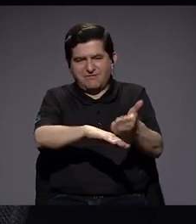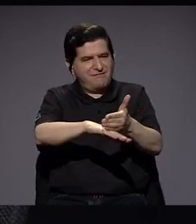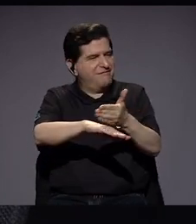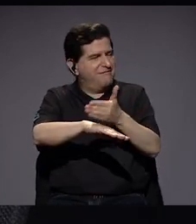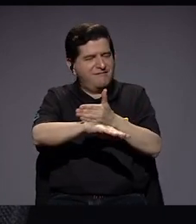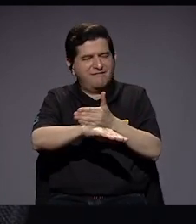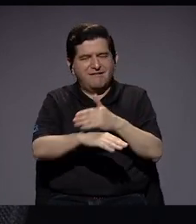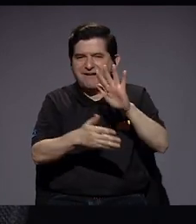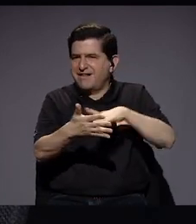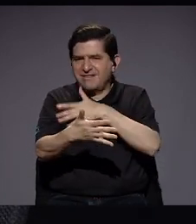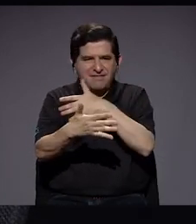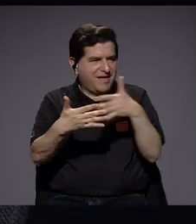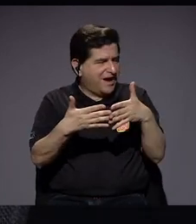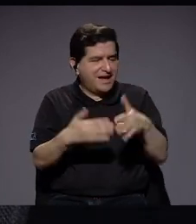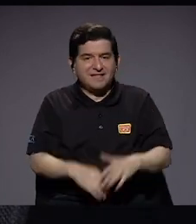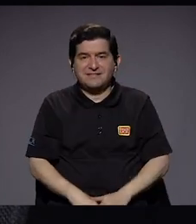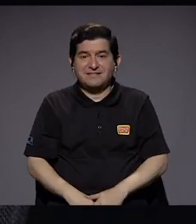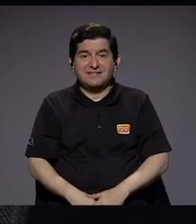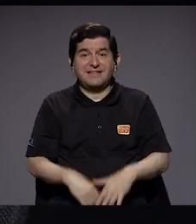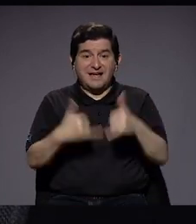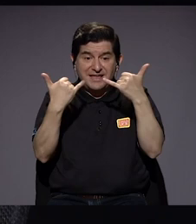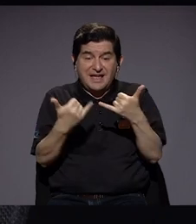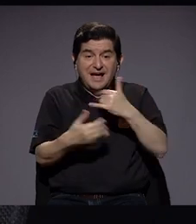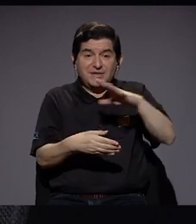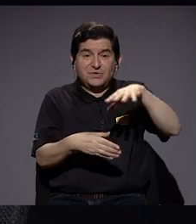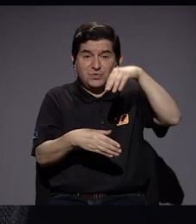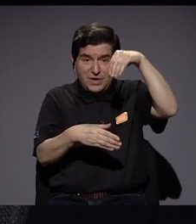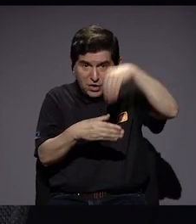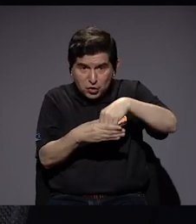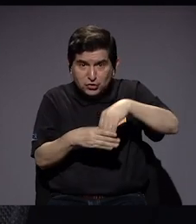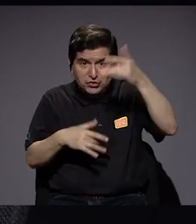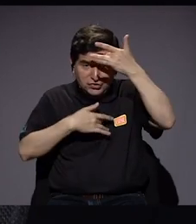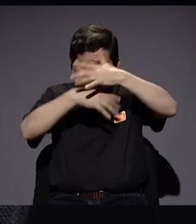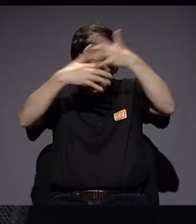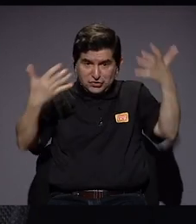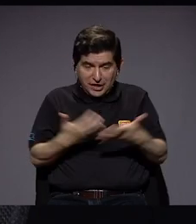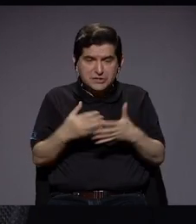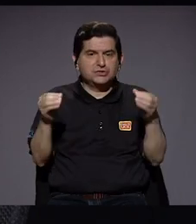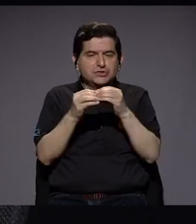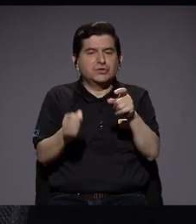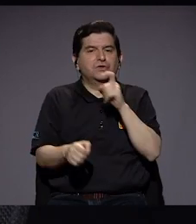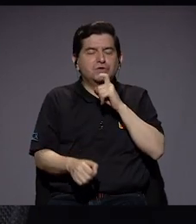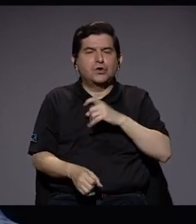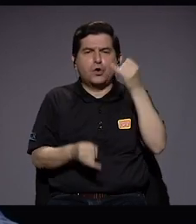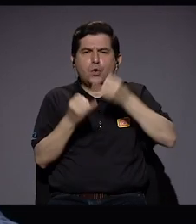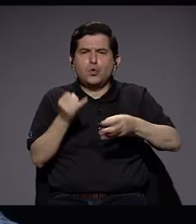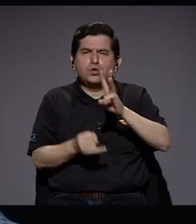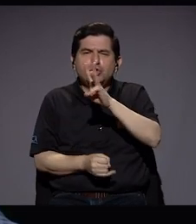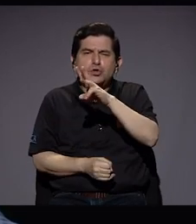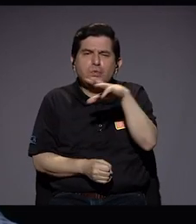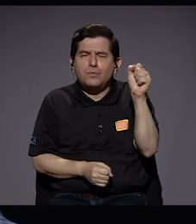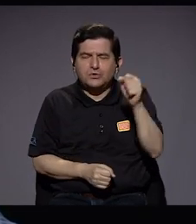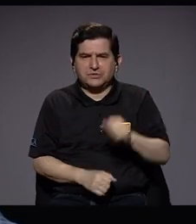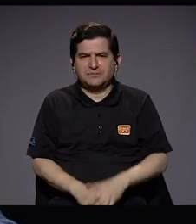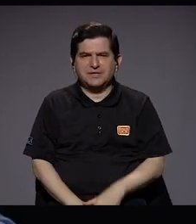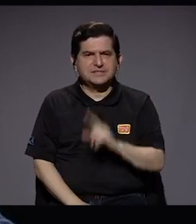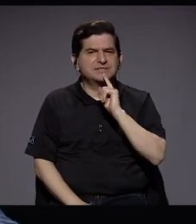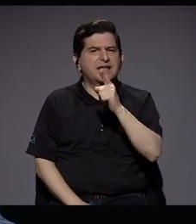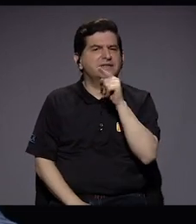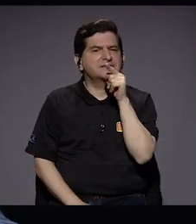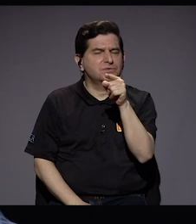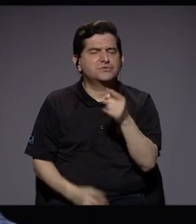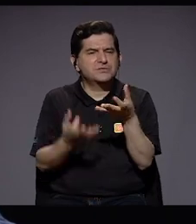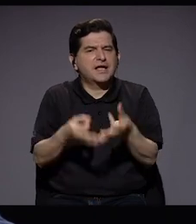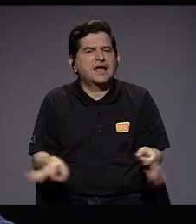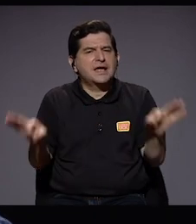agenda y en un contexto como el actual de la pandemia, pues eso lo hace todavía más difícil. En este último semestre, ¿qué destacaría como logro